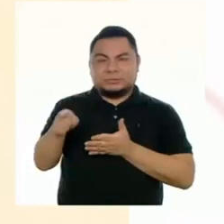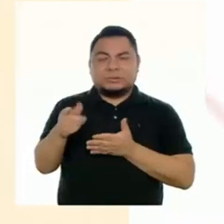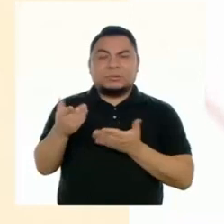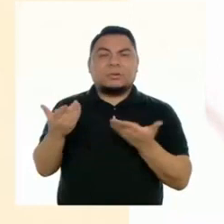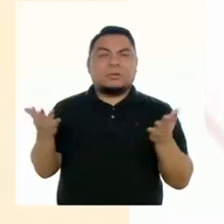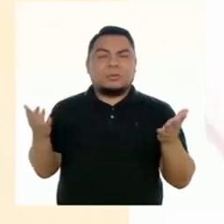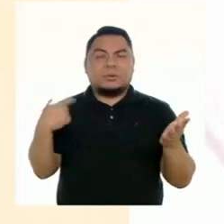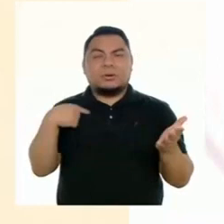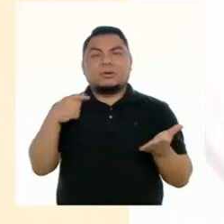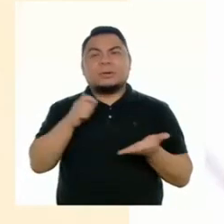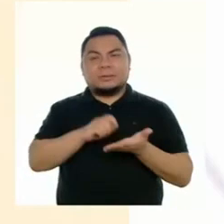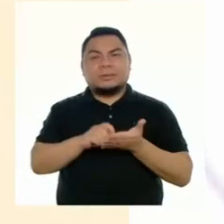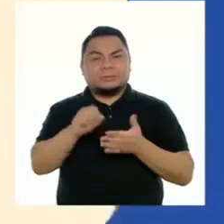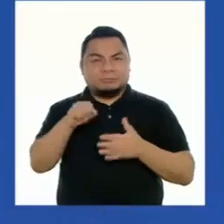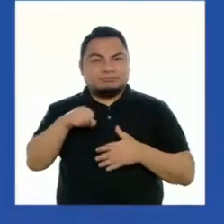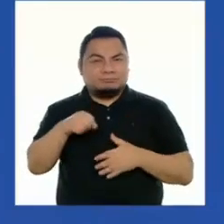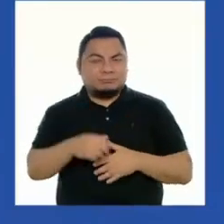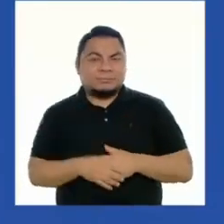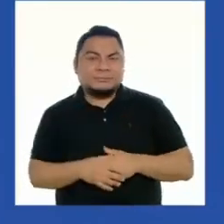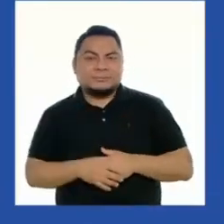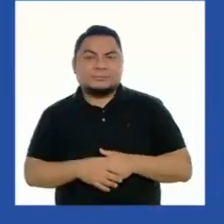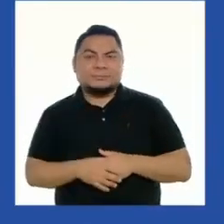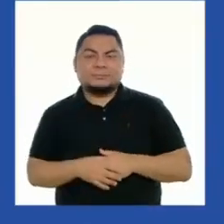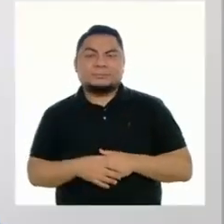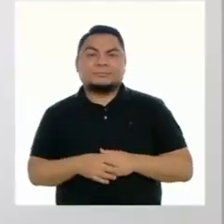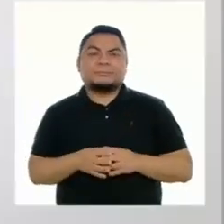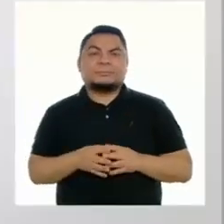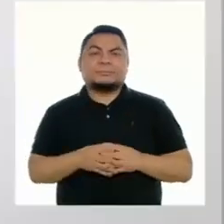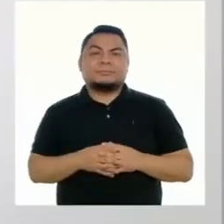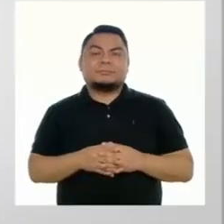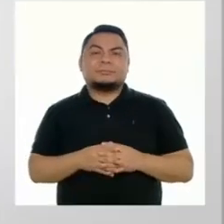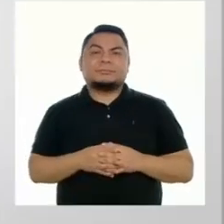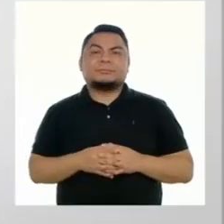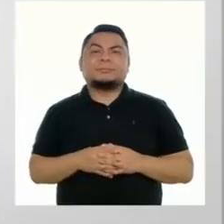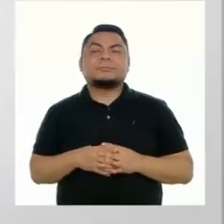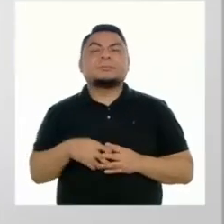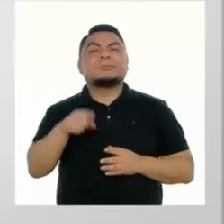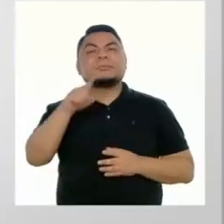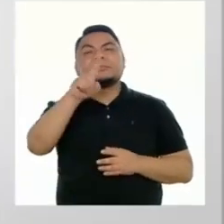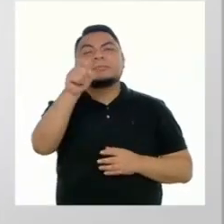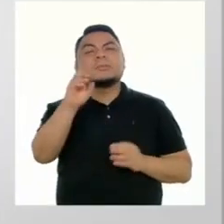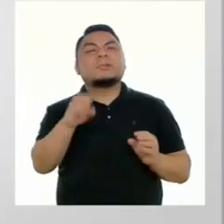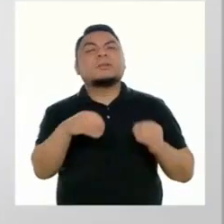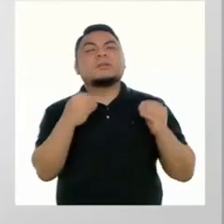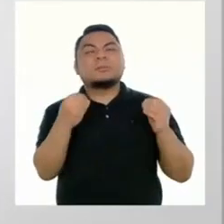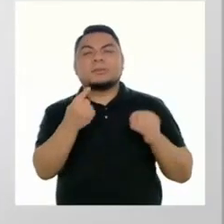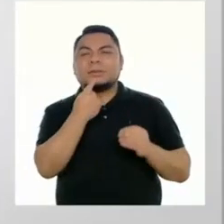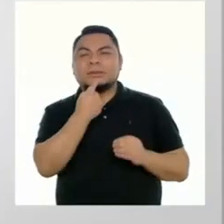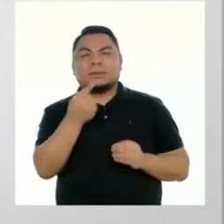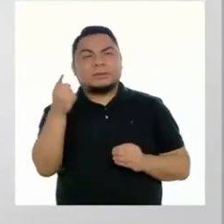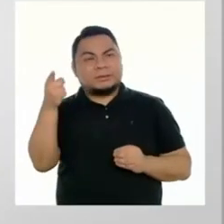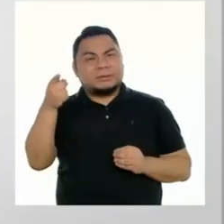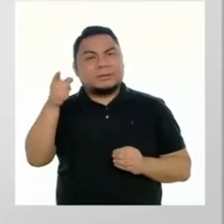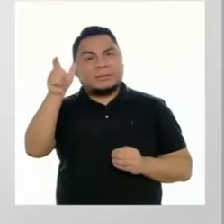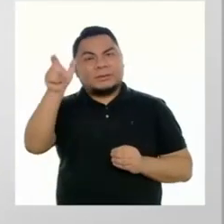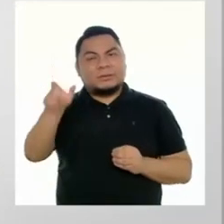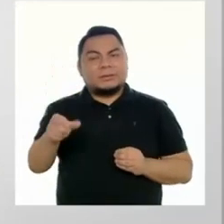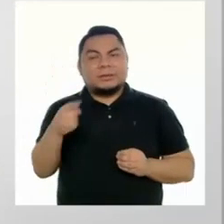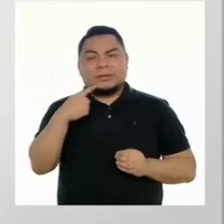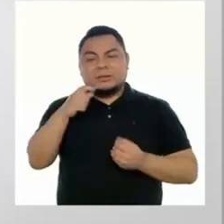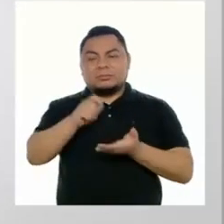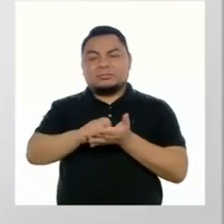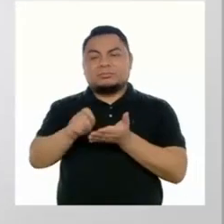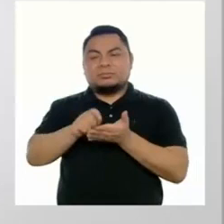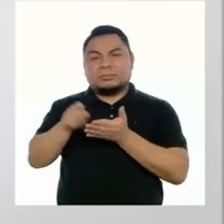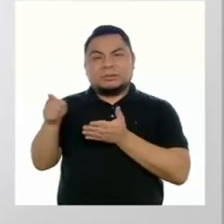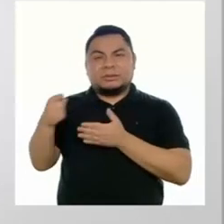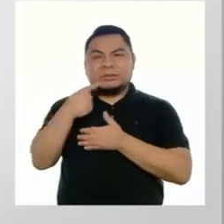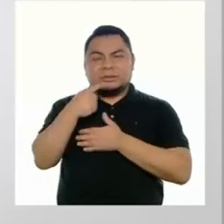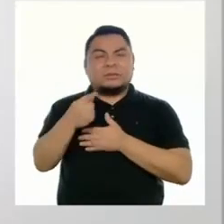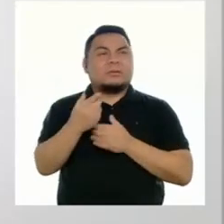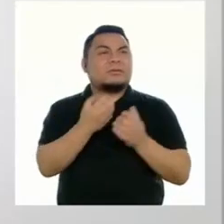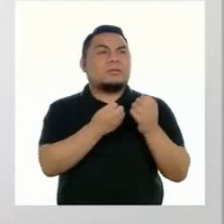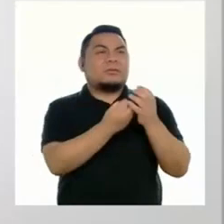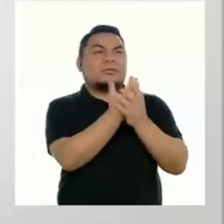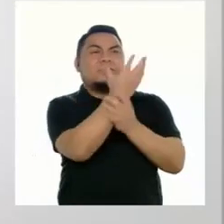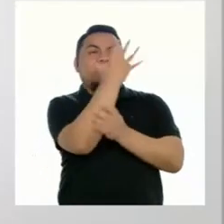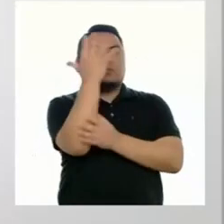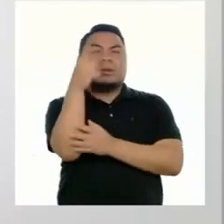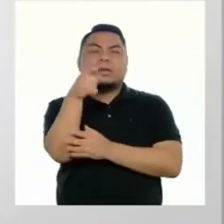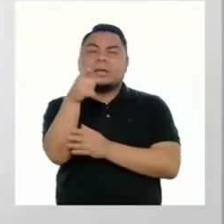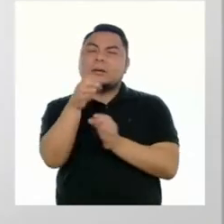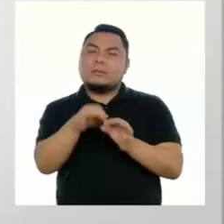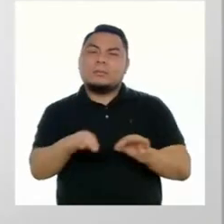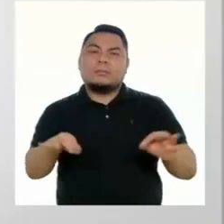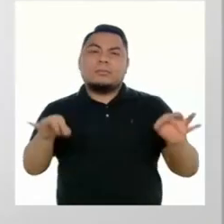ello para cuando tenga que escribir. ¿Y por qué crees que el autor menciona que la biodiversidad es una de las fuentes más